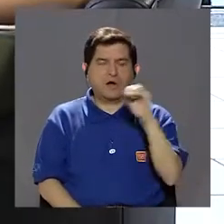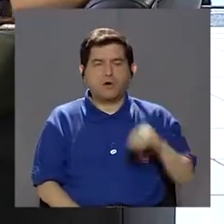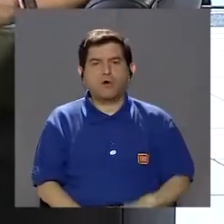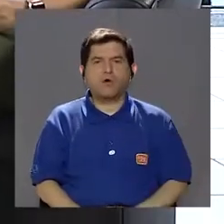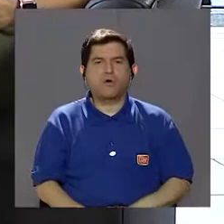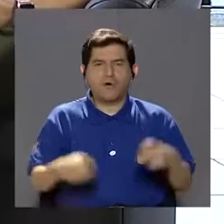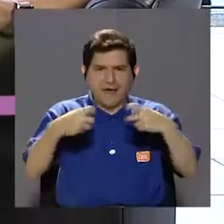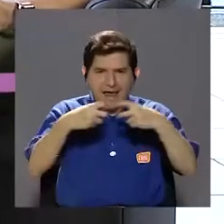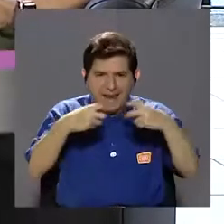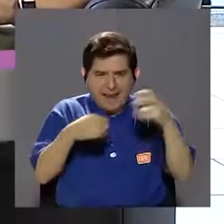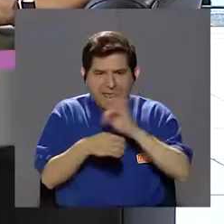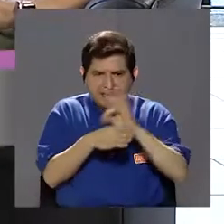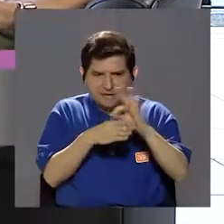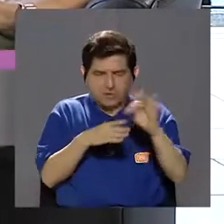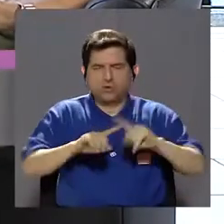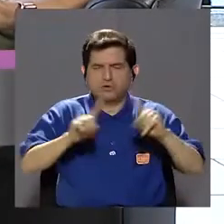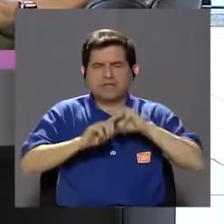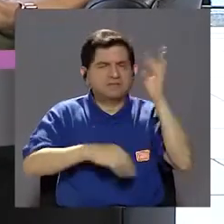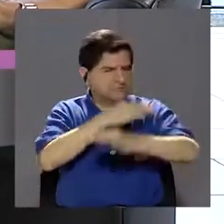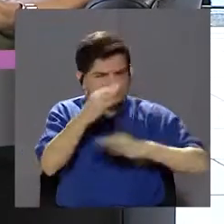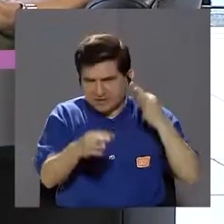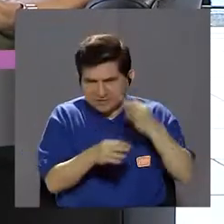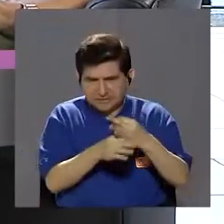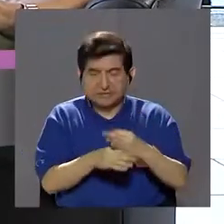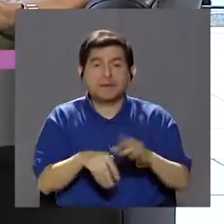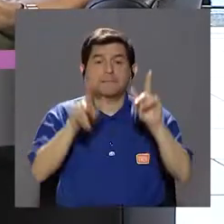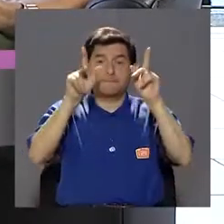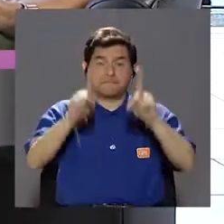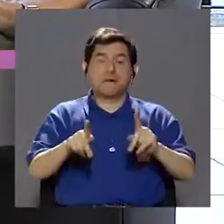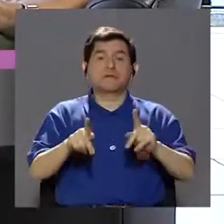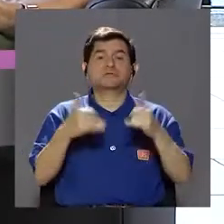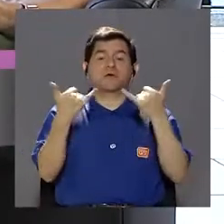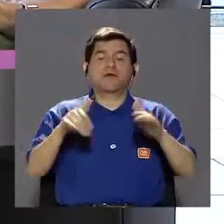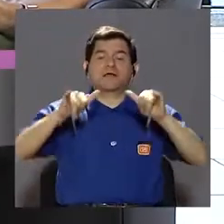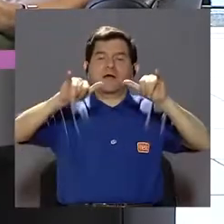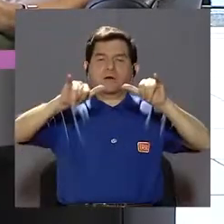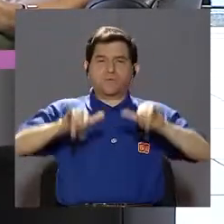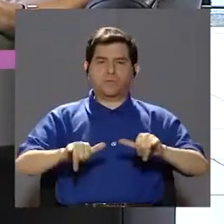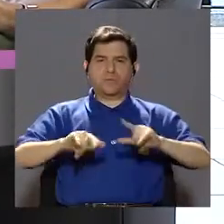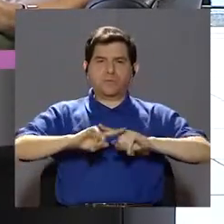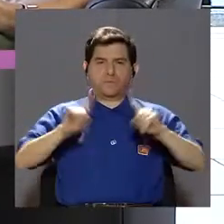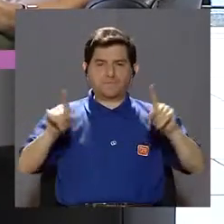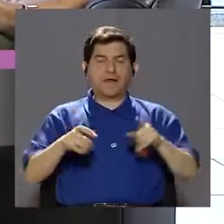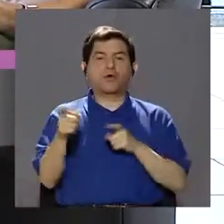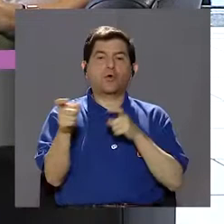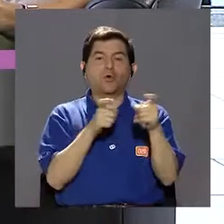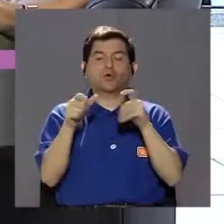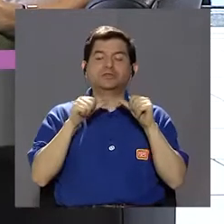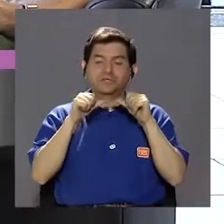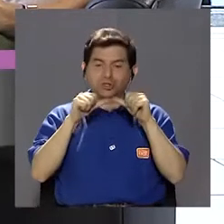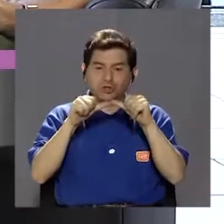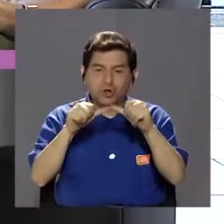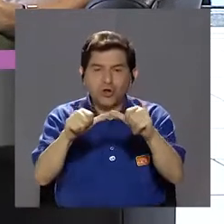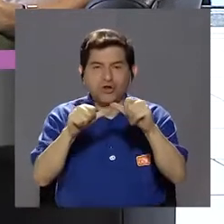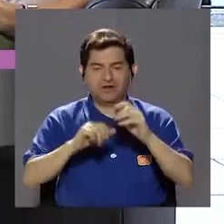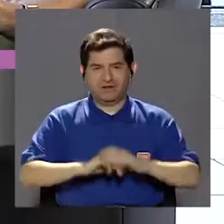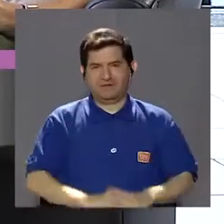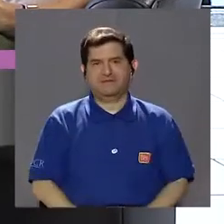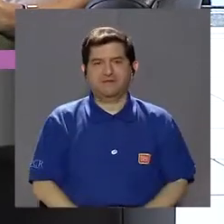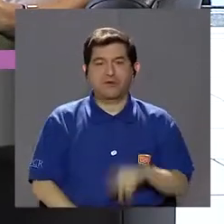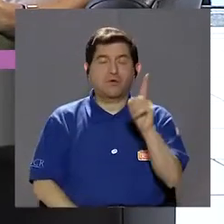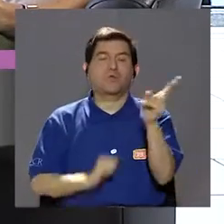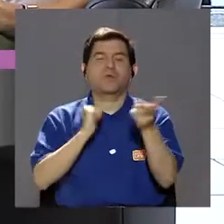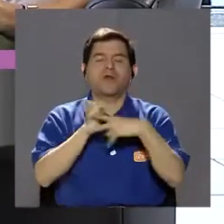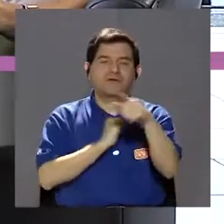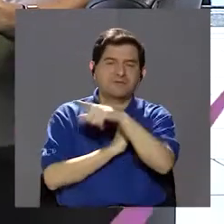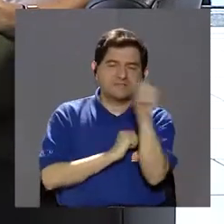electroterapias, ciertas funciones que hagamos. Después la persona va a llegar a estabilizarse, pero ya se le da un control, un seguimiento,